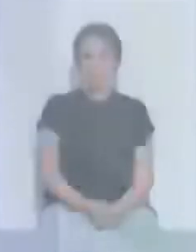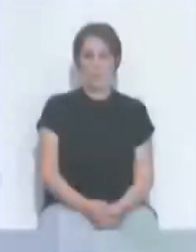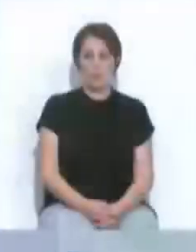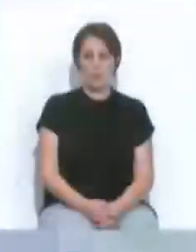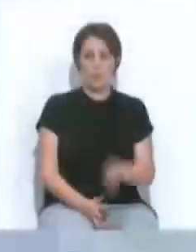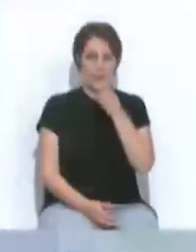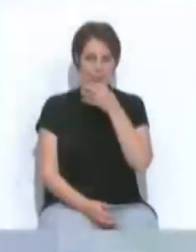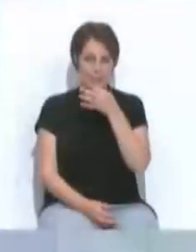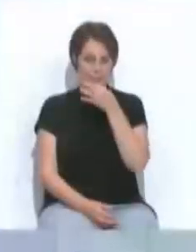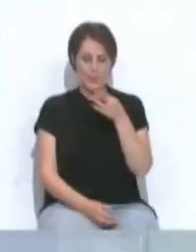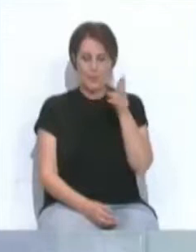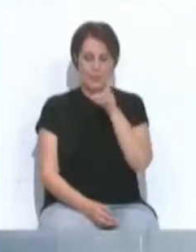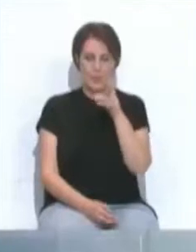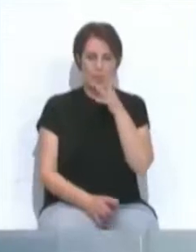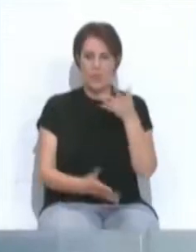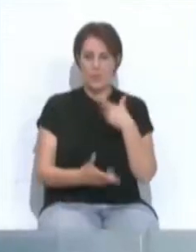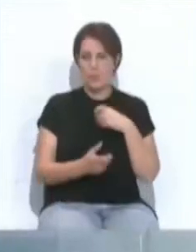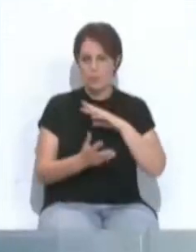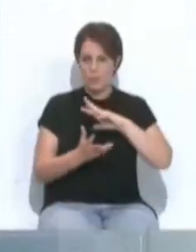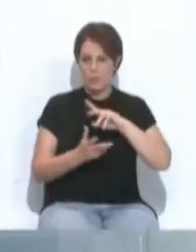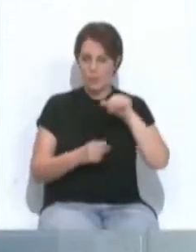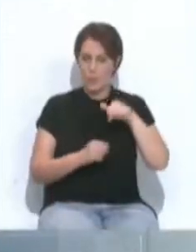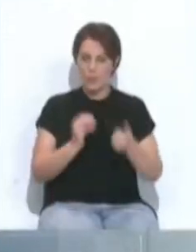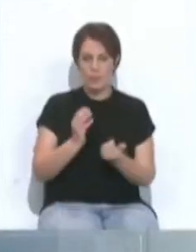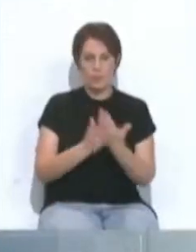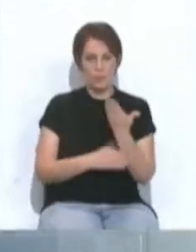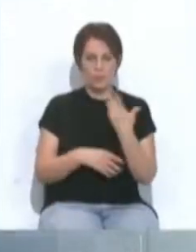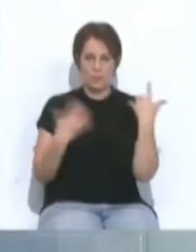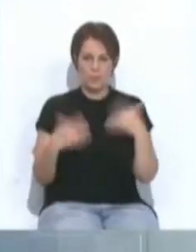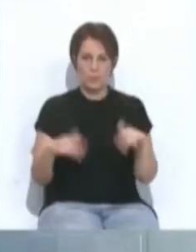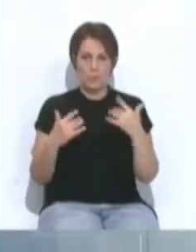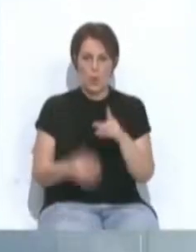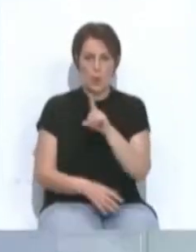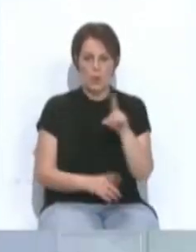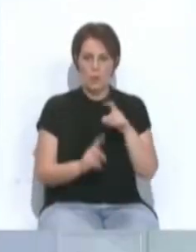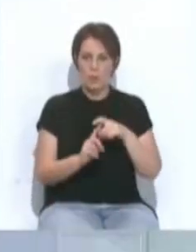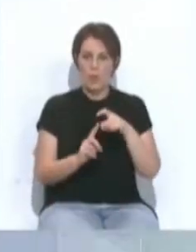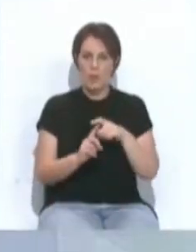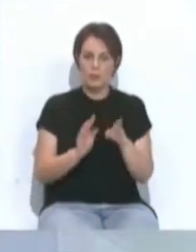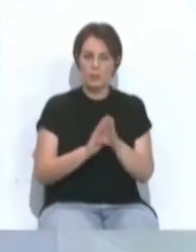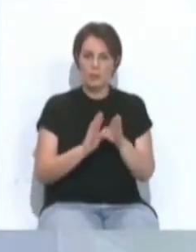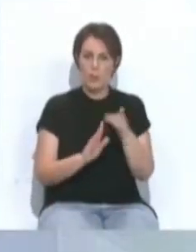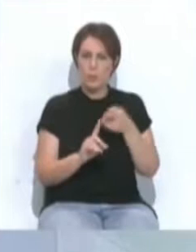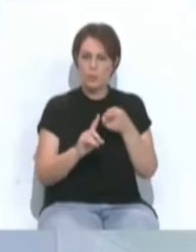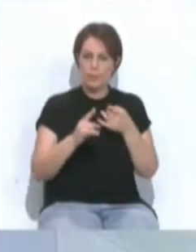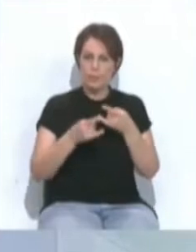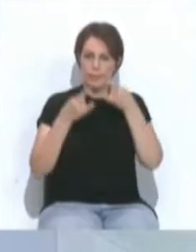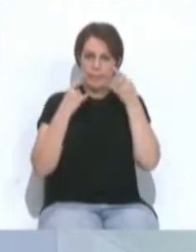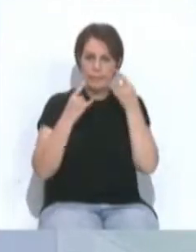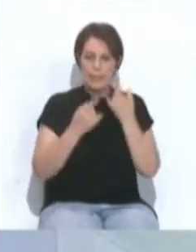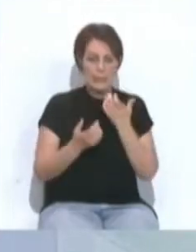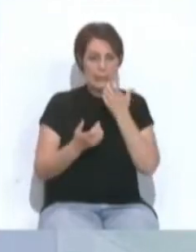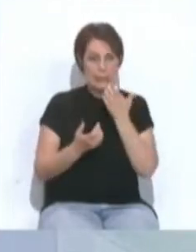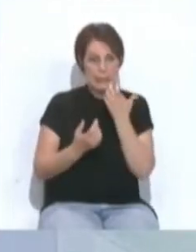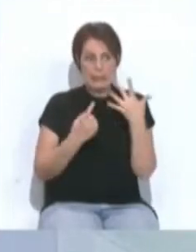Muy buenas tardes, repasamos la actualidad informativa en la jornada de este miércoles 11 de mayo. Continuar usando las mascarillas en los